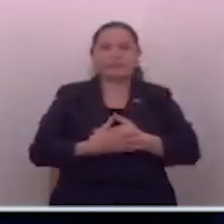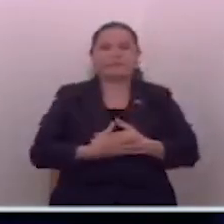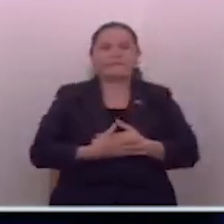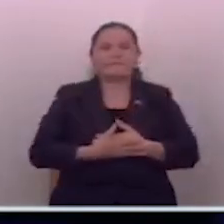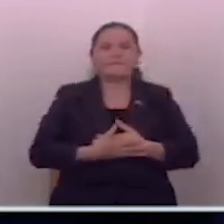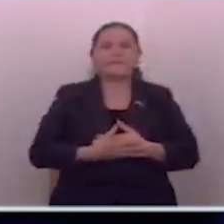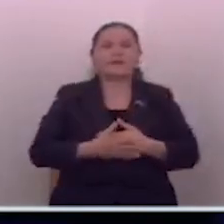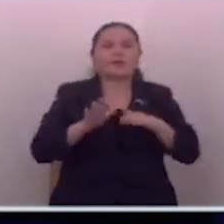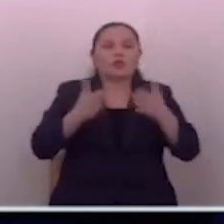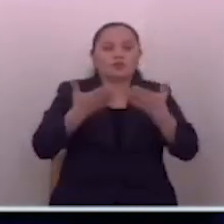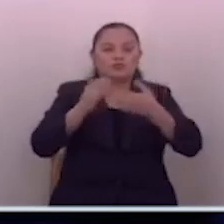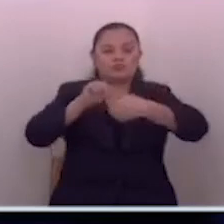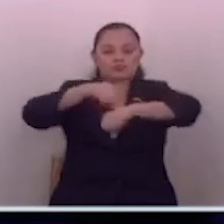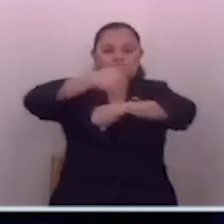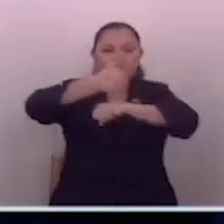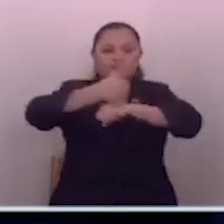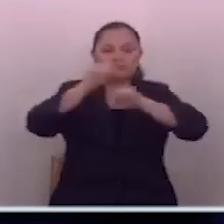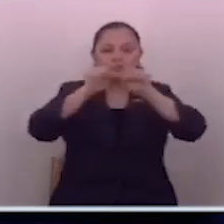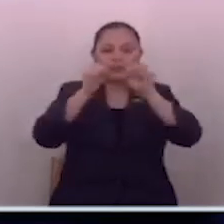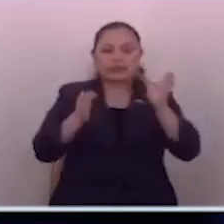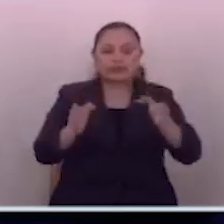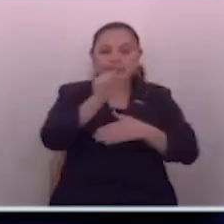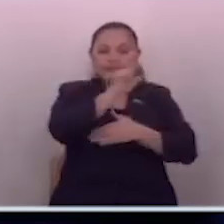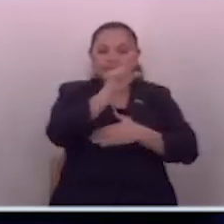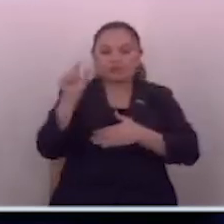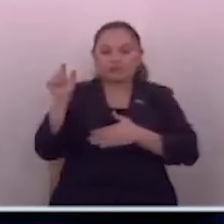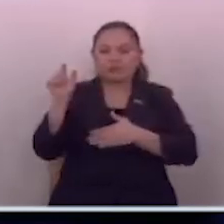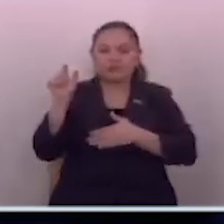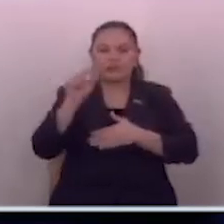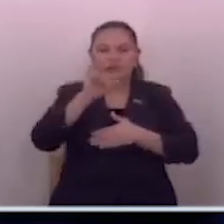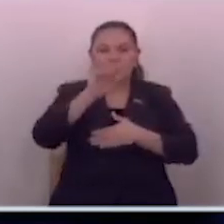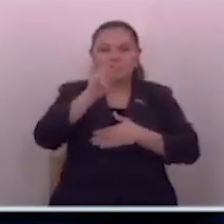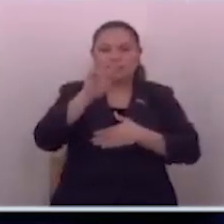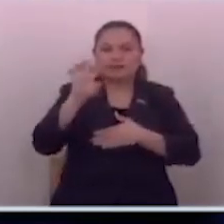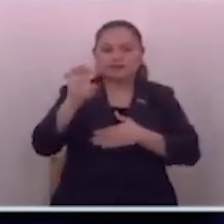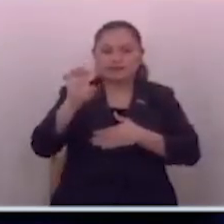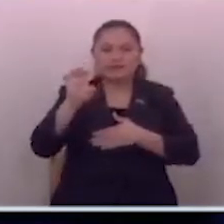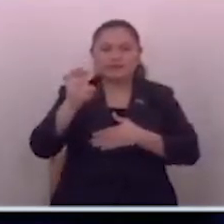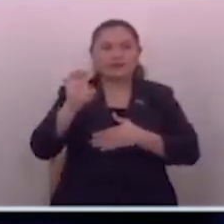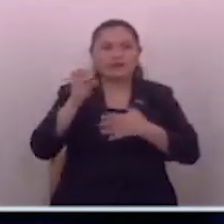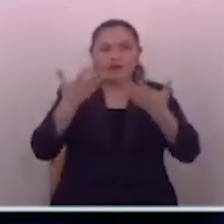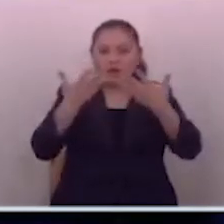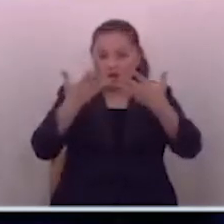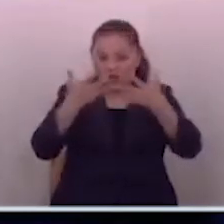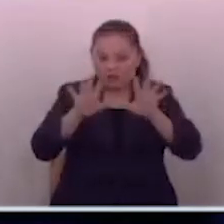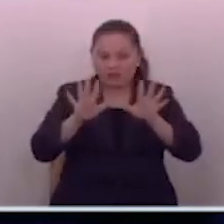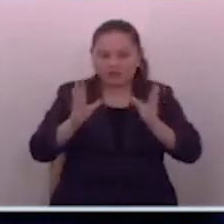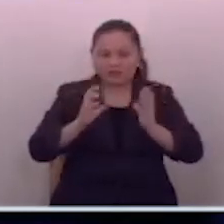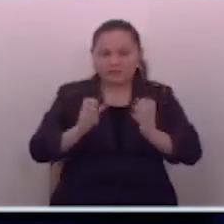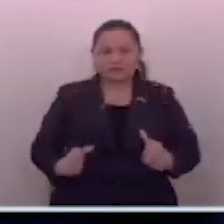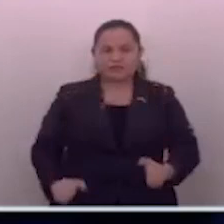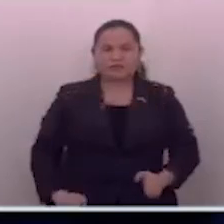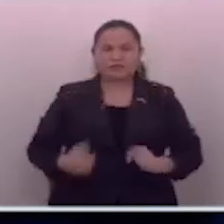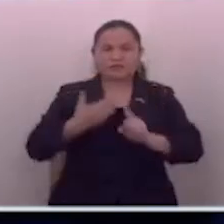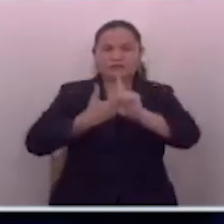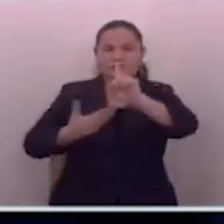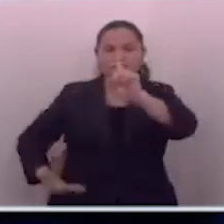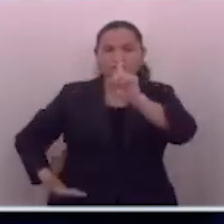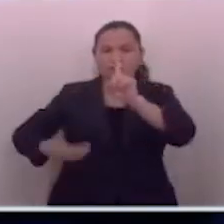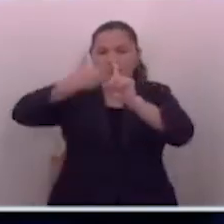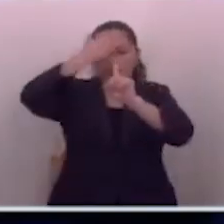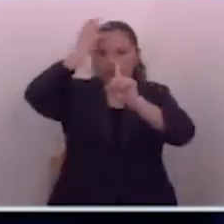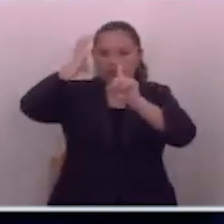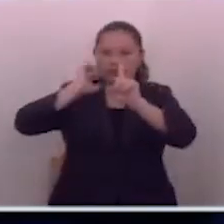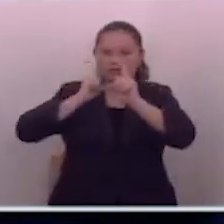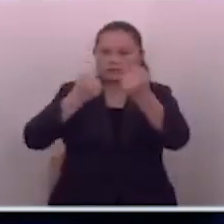no solo con la creación de ese instituto, el INAVE, que ya se hizo en el gobierno del presidente Bukele, y que le ha venido